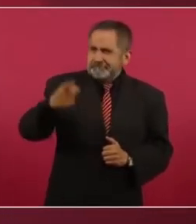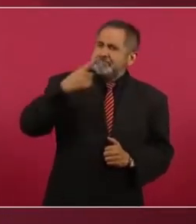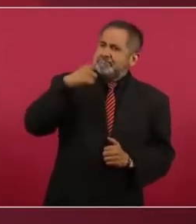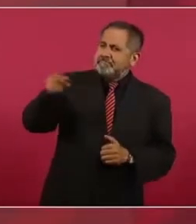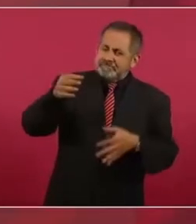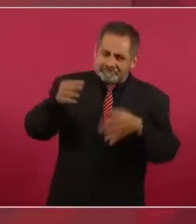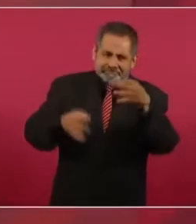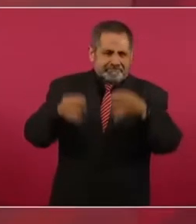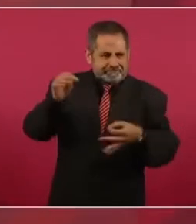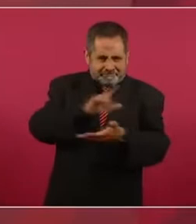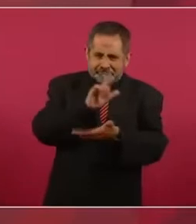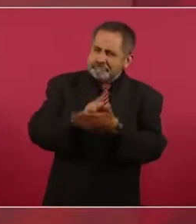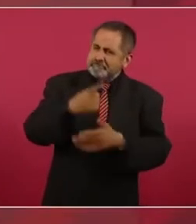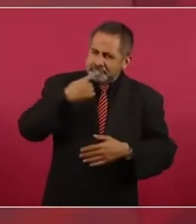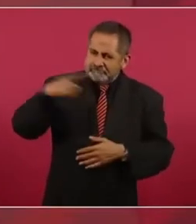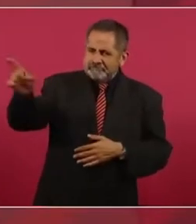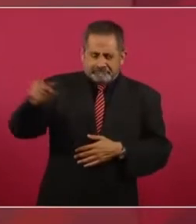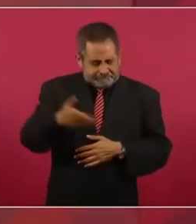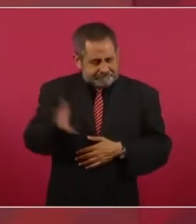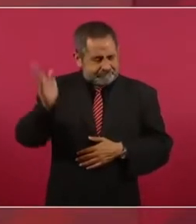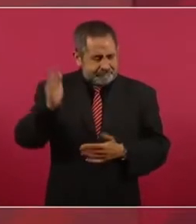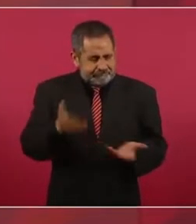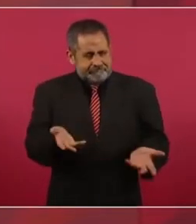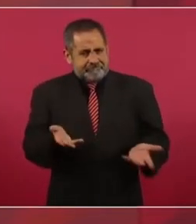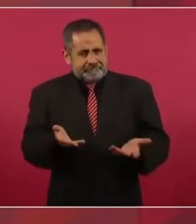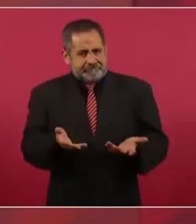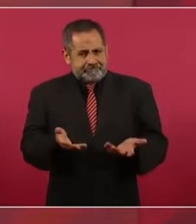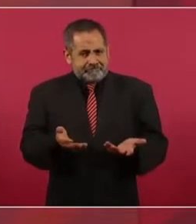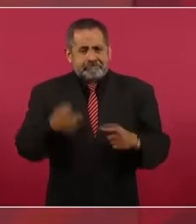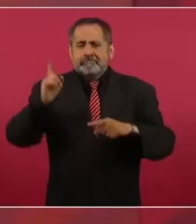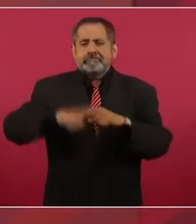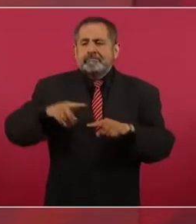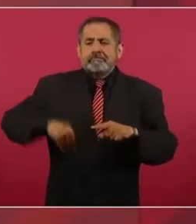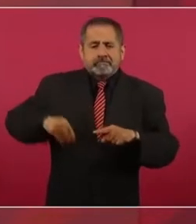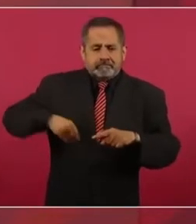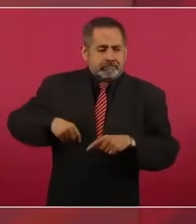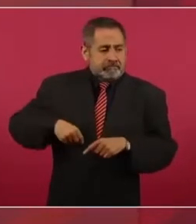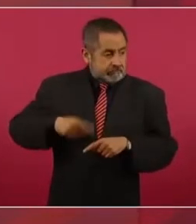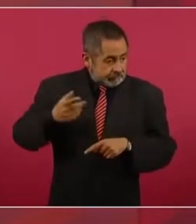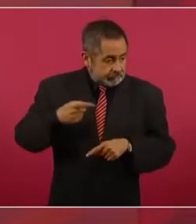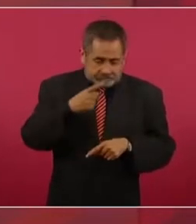legalmente en contra de los responsables.